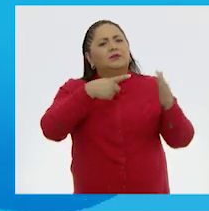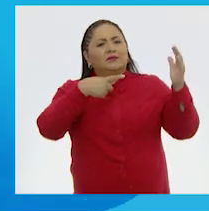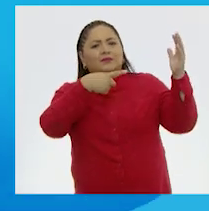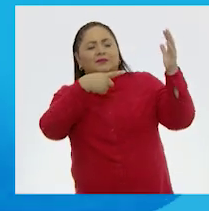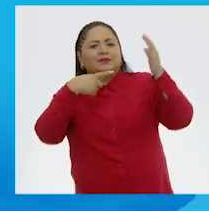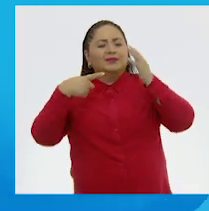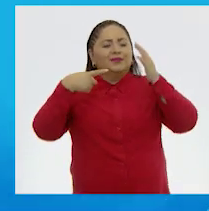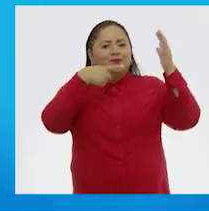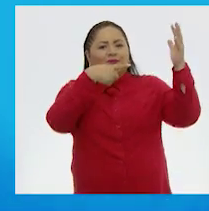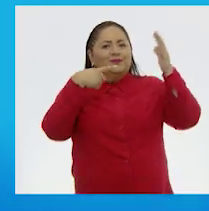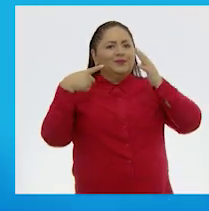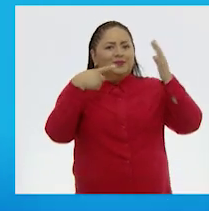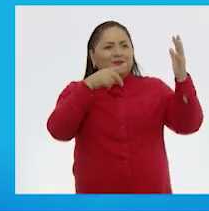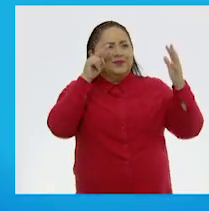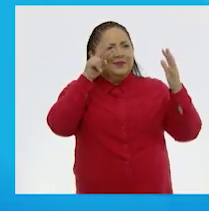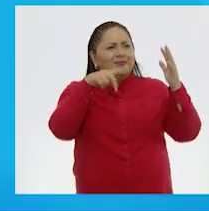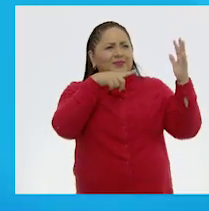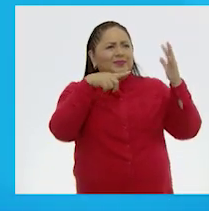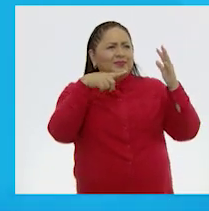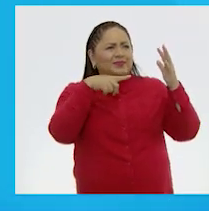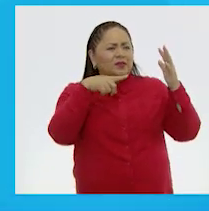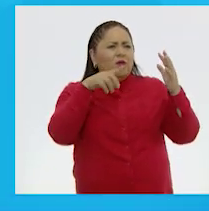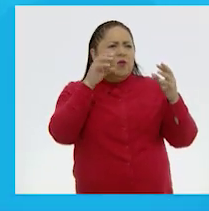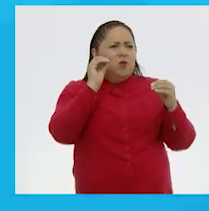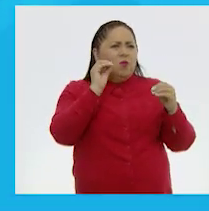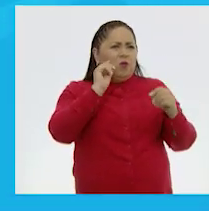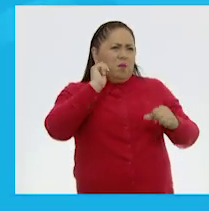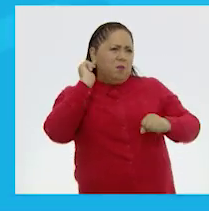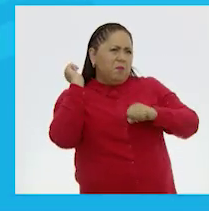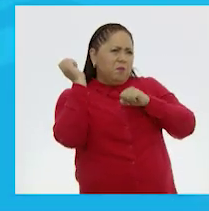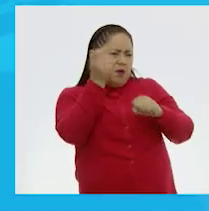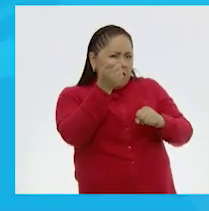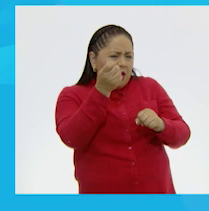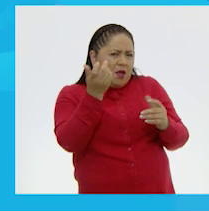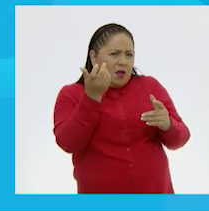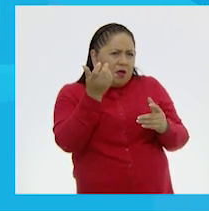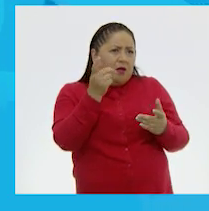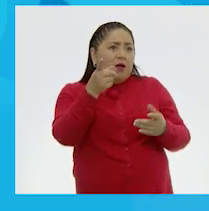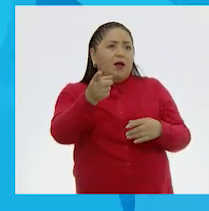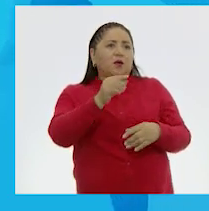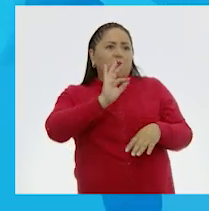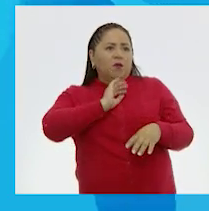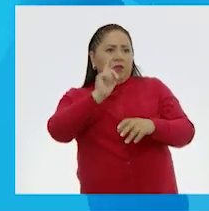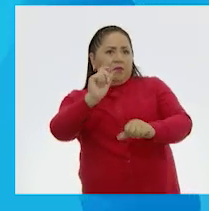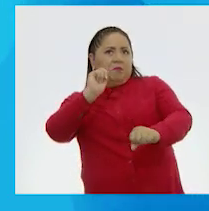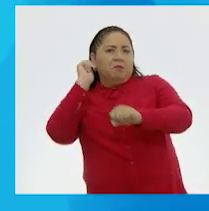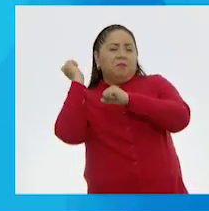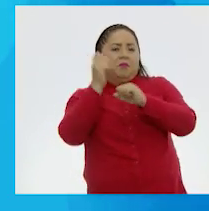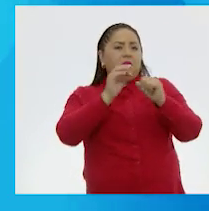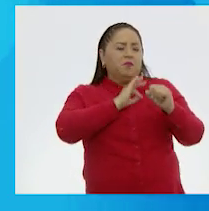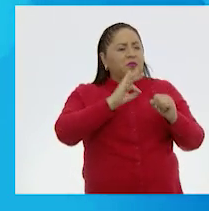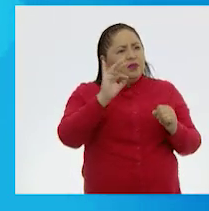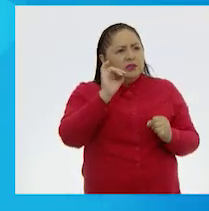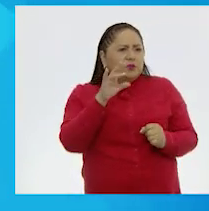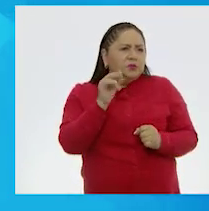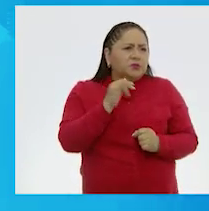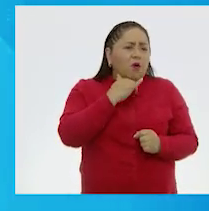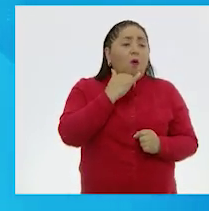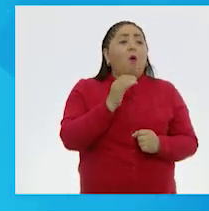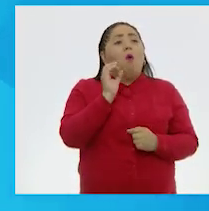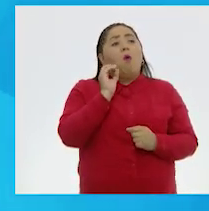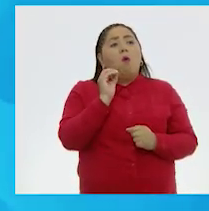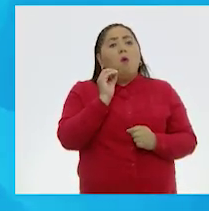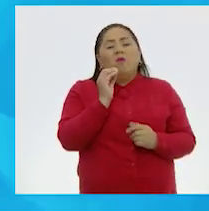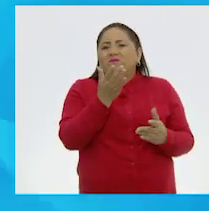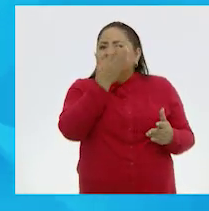dos, eso que puso arriba es una piñata y ella está a punto de romperla. Puede ser, ¿no? O tal vez